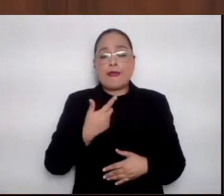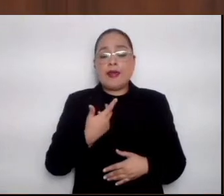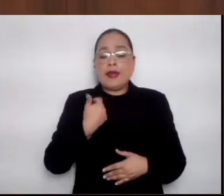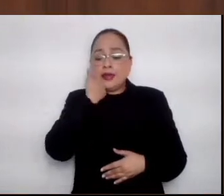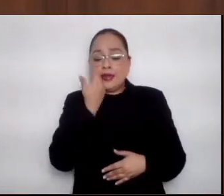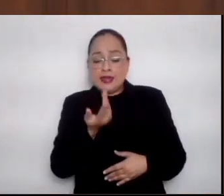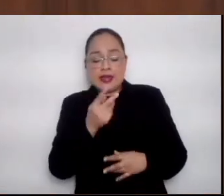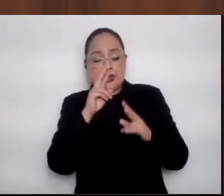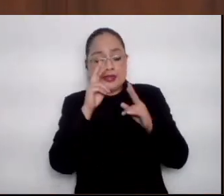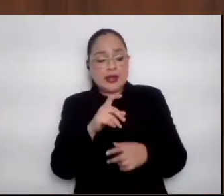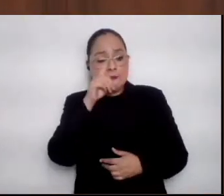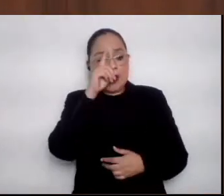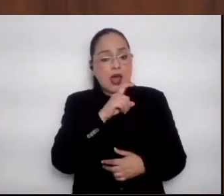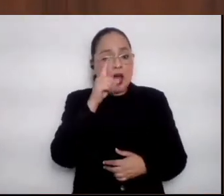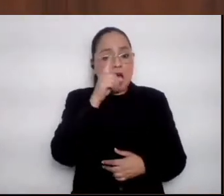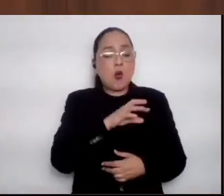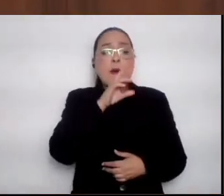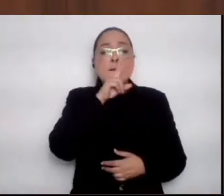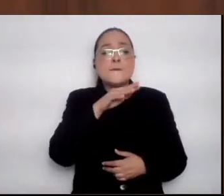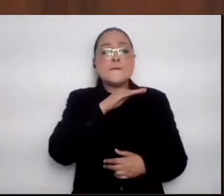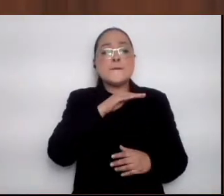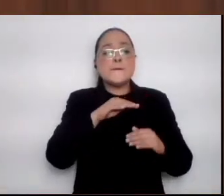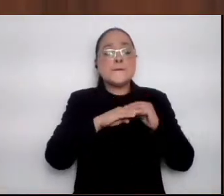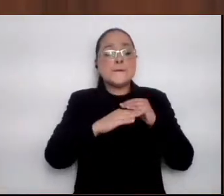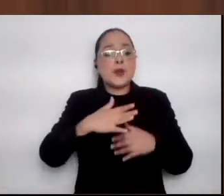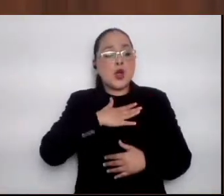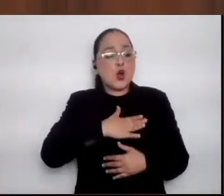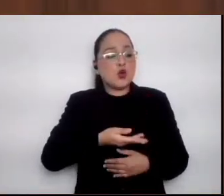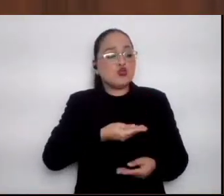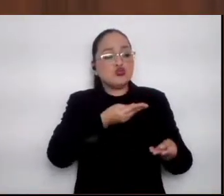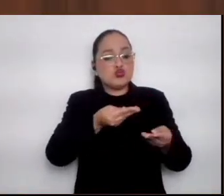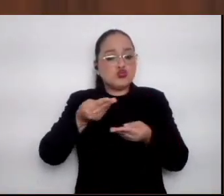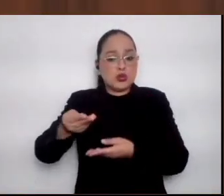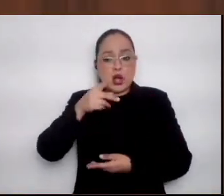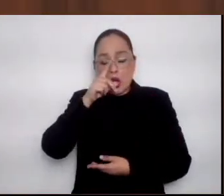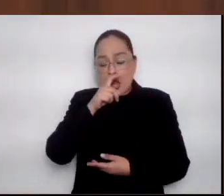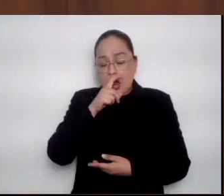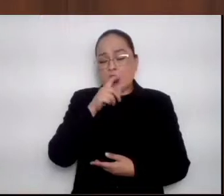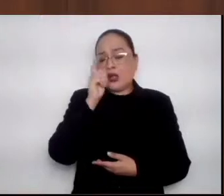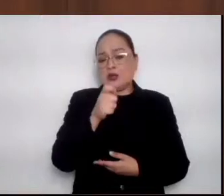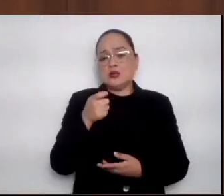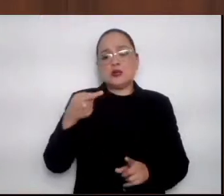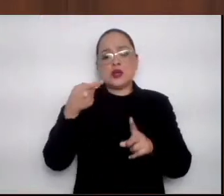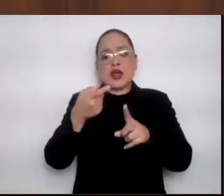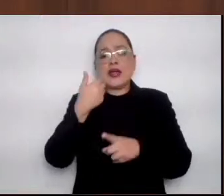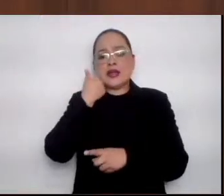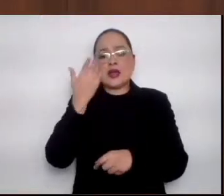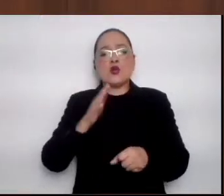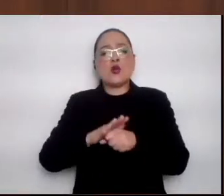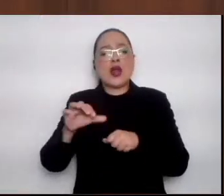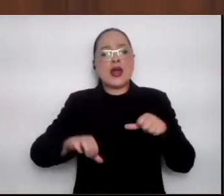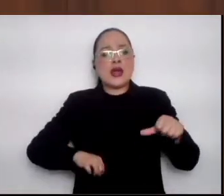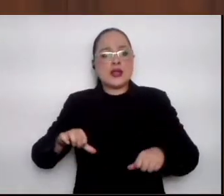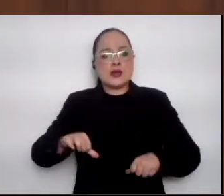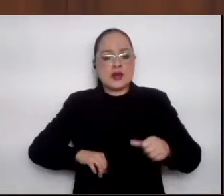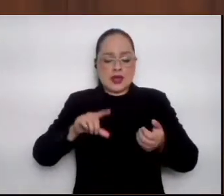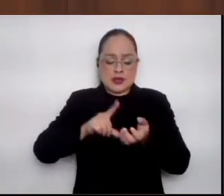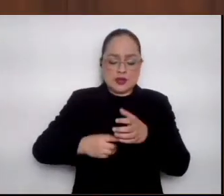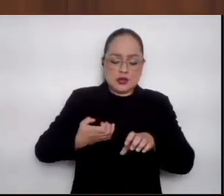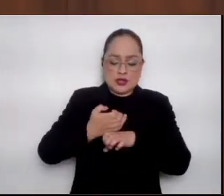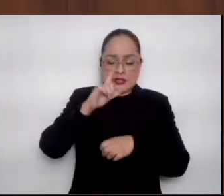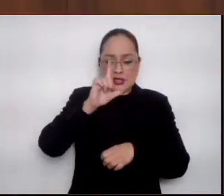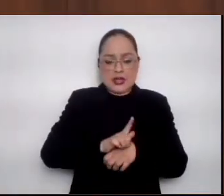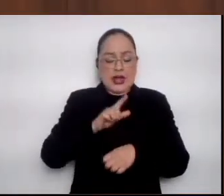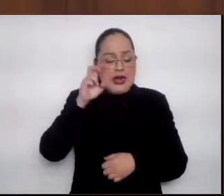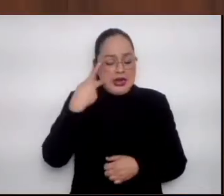distribución del agua potable, quisiera referirme principalmente a las acciones en la infraestructura estatal, que es la que nos compete.